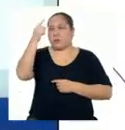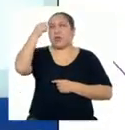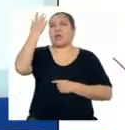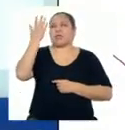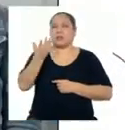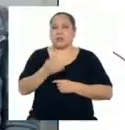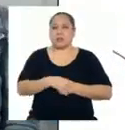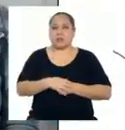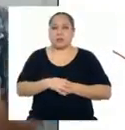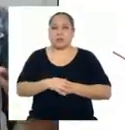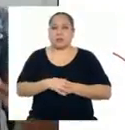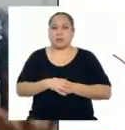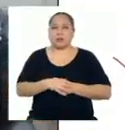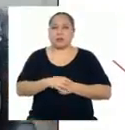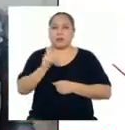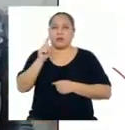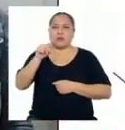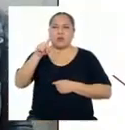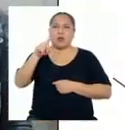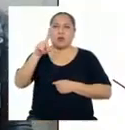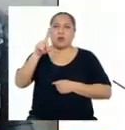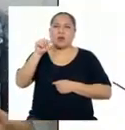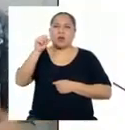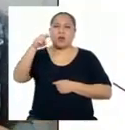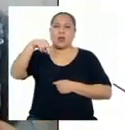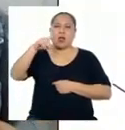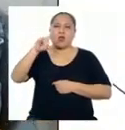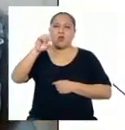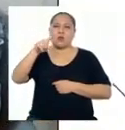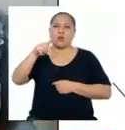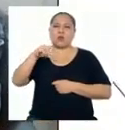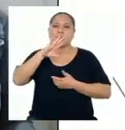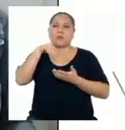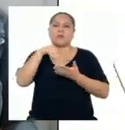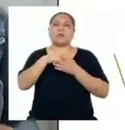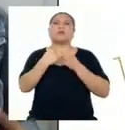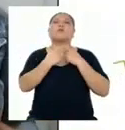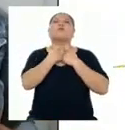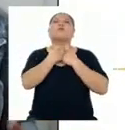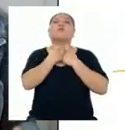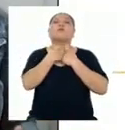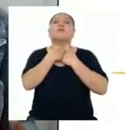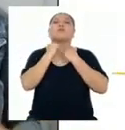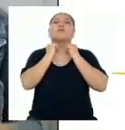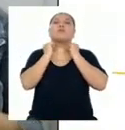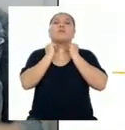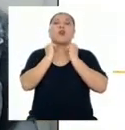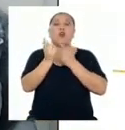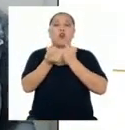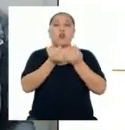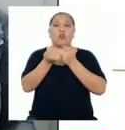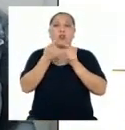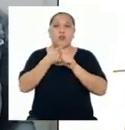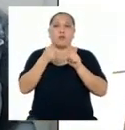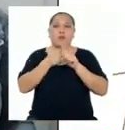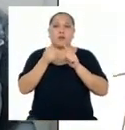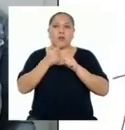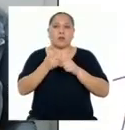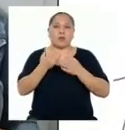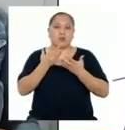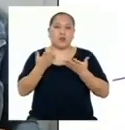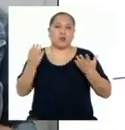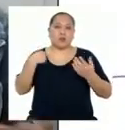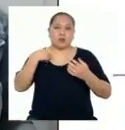viene a tu mente? Que es una glándula que está situada en el medio de nuestro cuello, que controla diversas funciones de nuestro